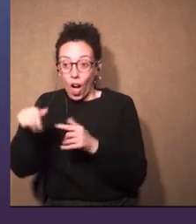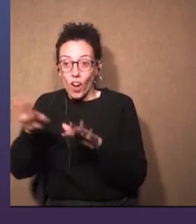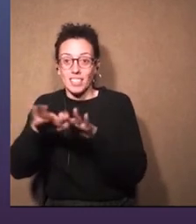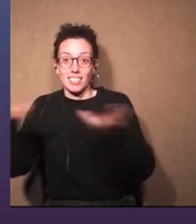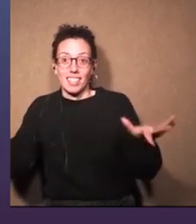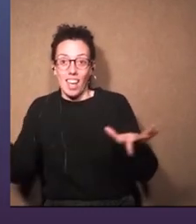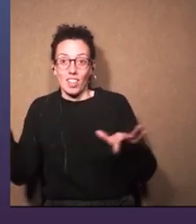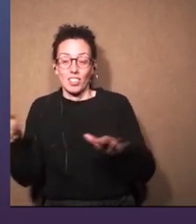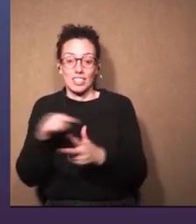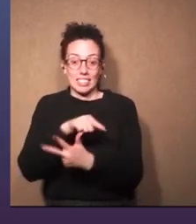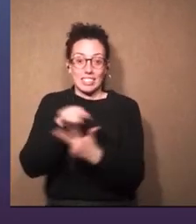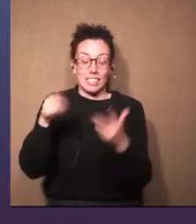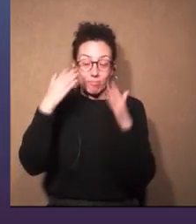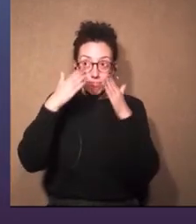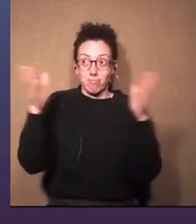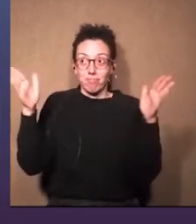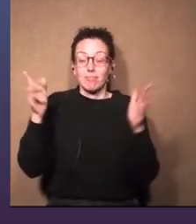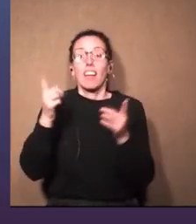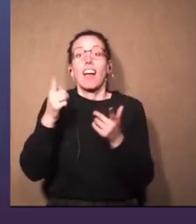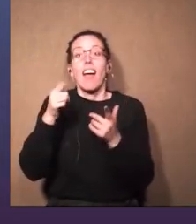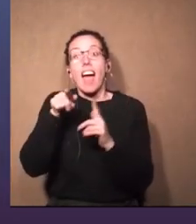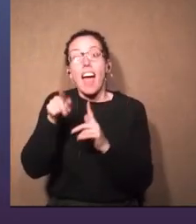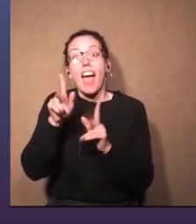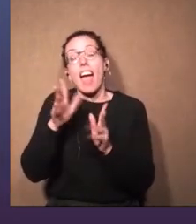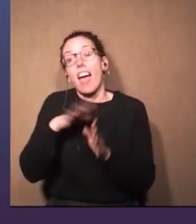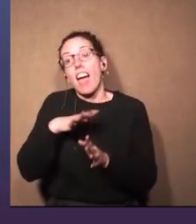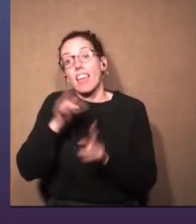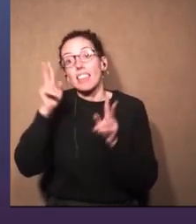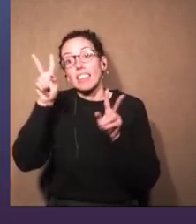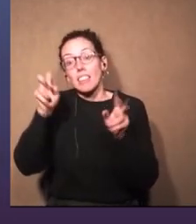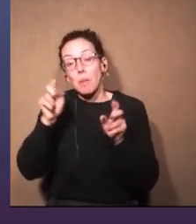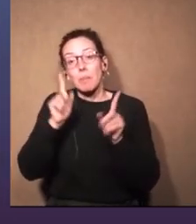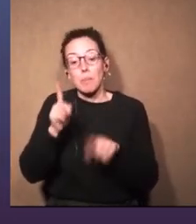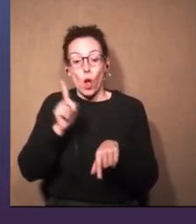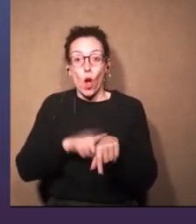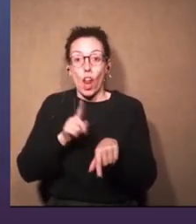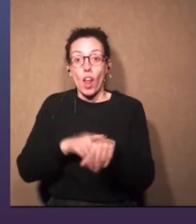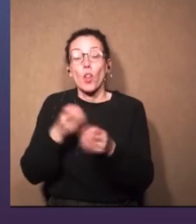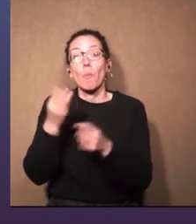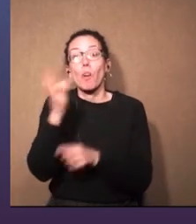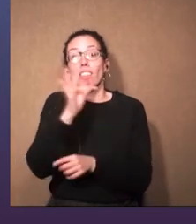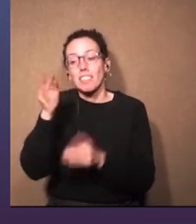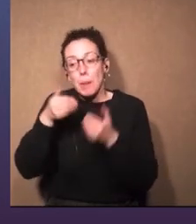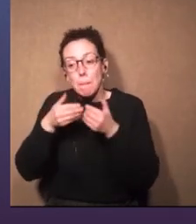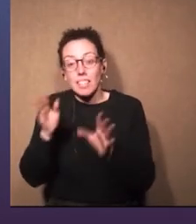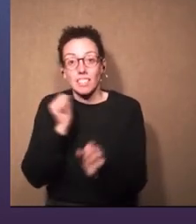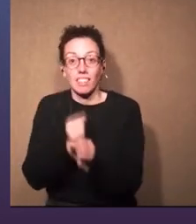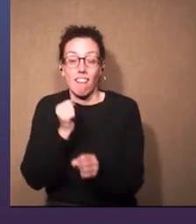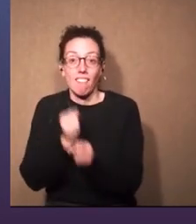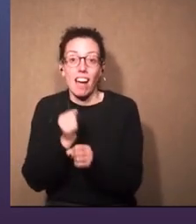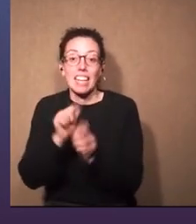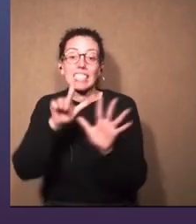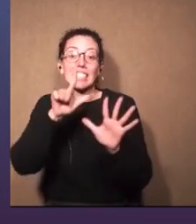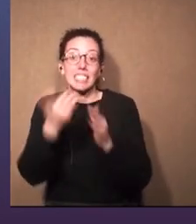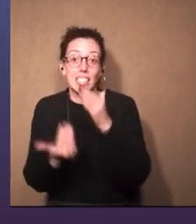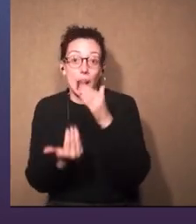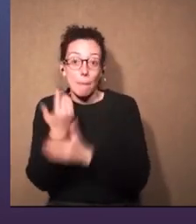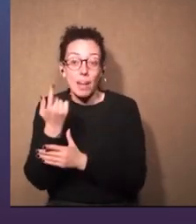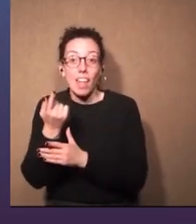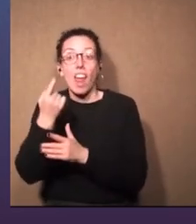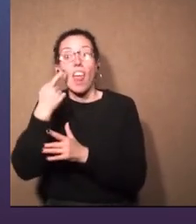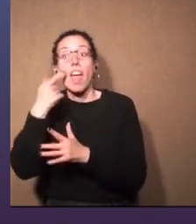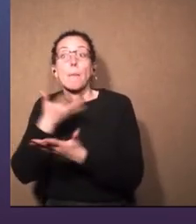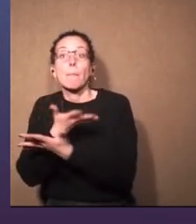Que ahí también hay un tema de horarios, ¿no? Porque el empieza a trabajar a las siete de la mañana y los